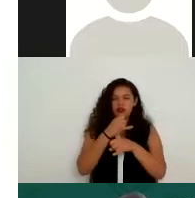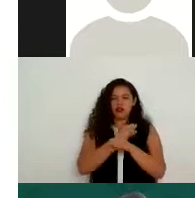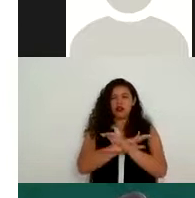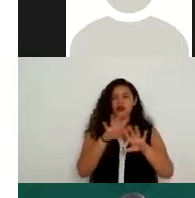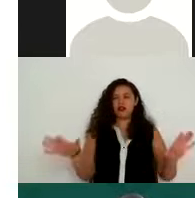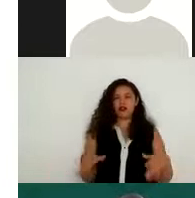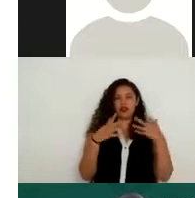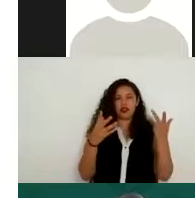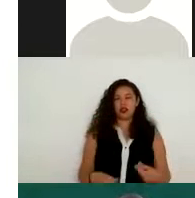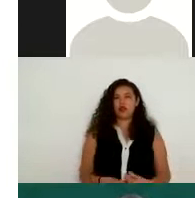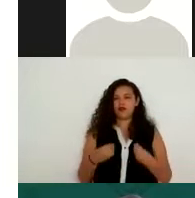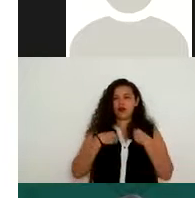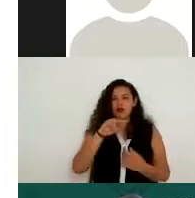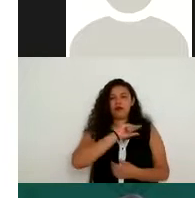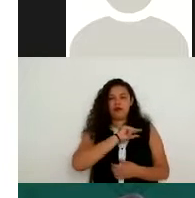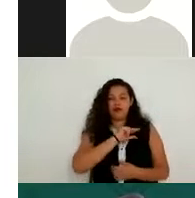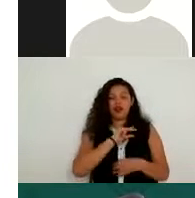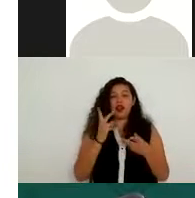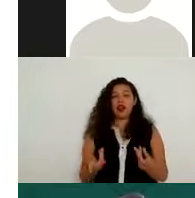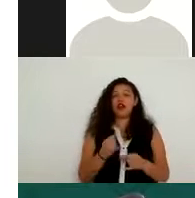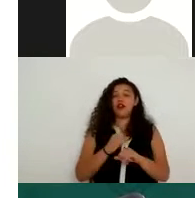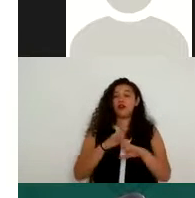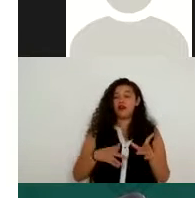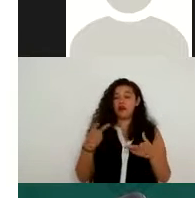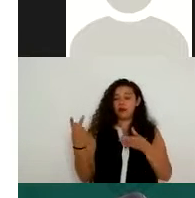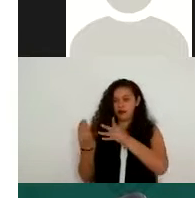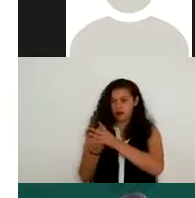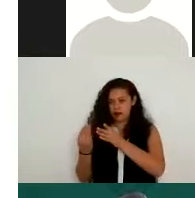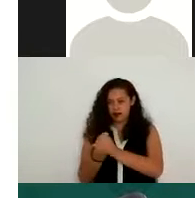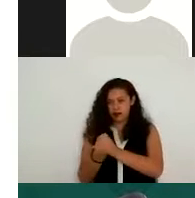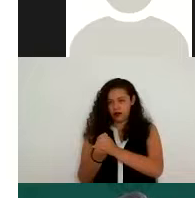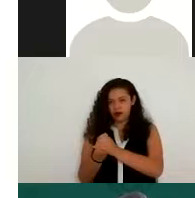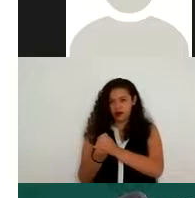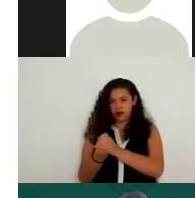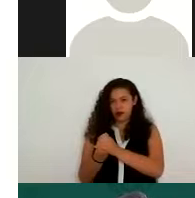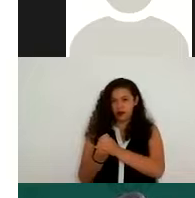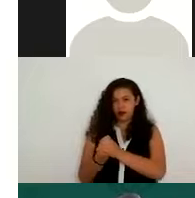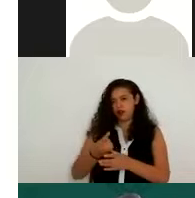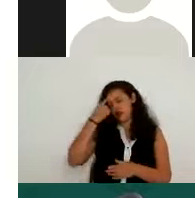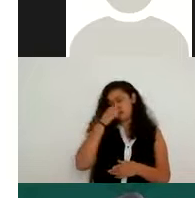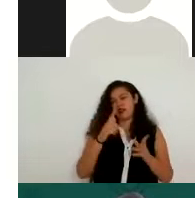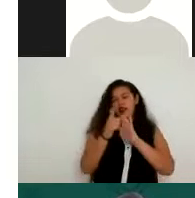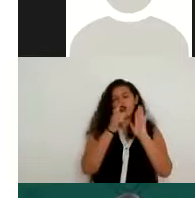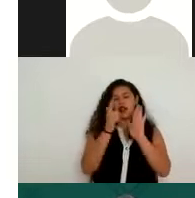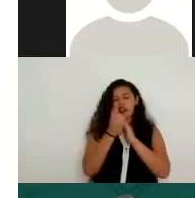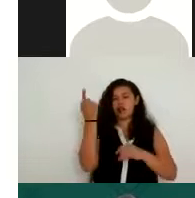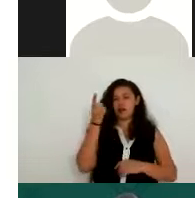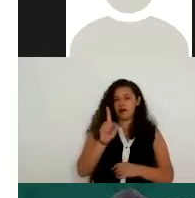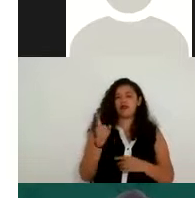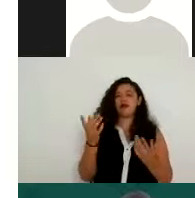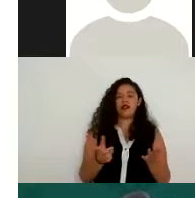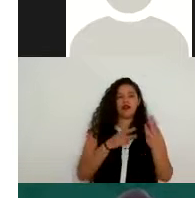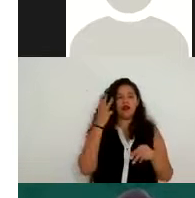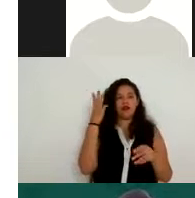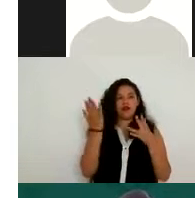privada y a los datos personales será protegida en los términos y con las excepciones que fijen las leyes. Y nuestra fracción número 3 dice,